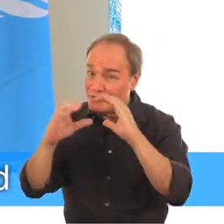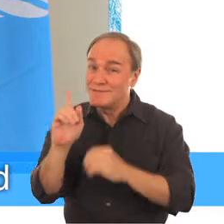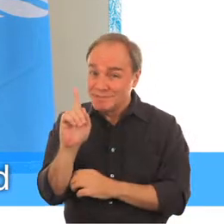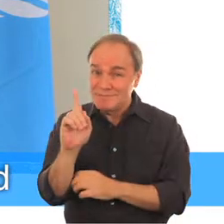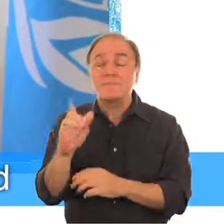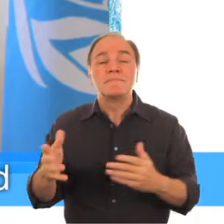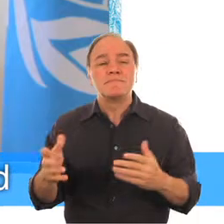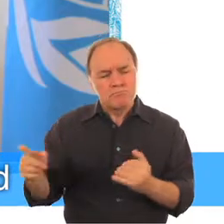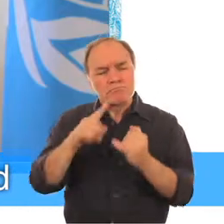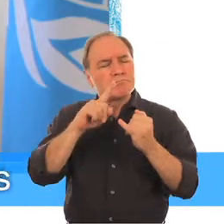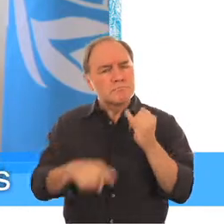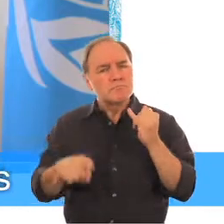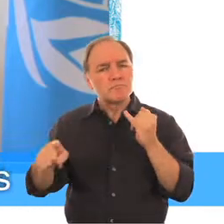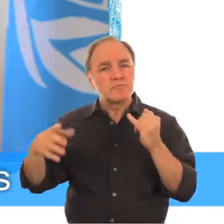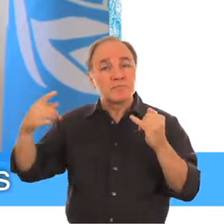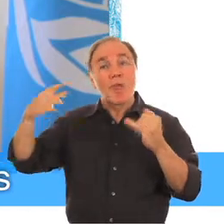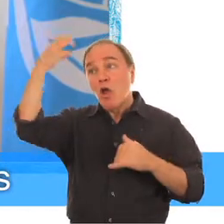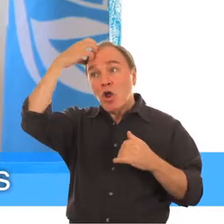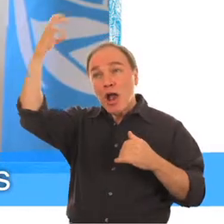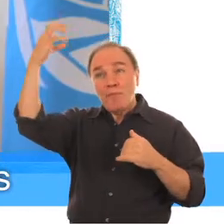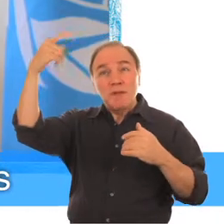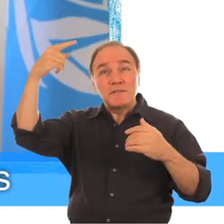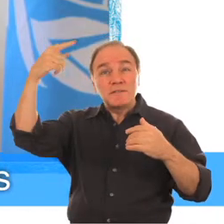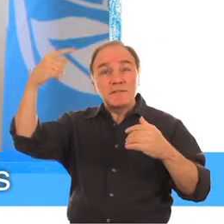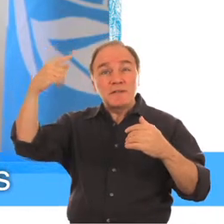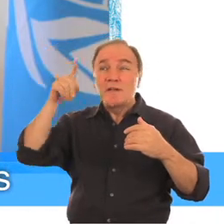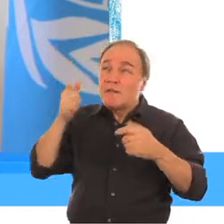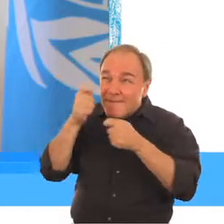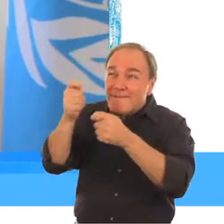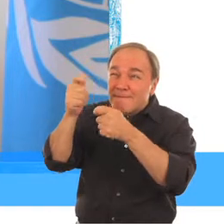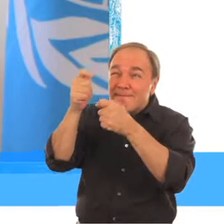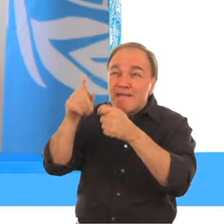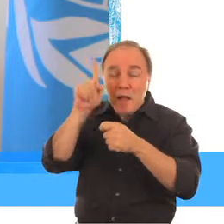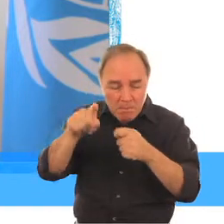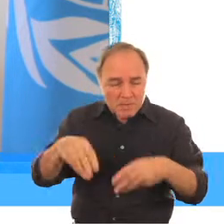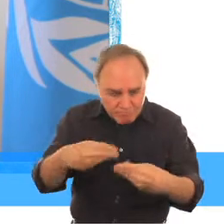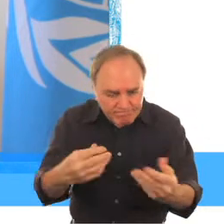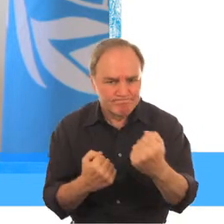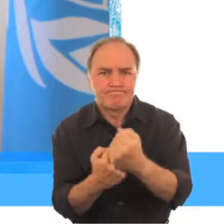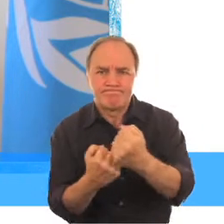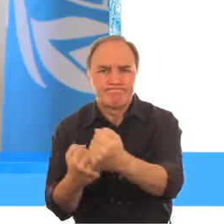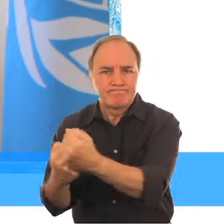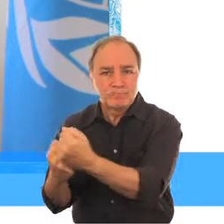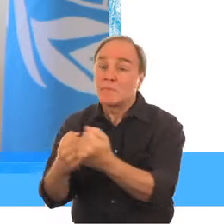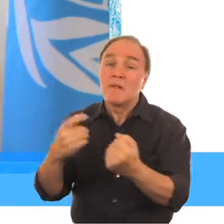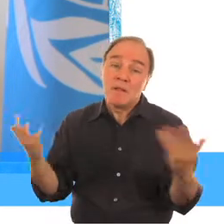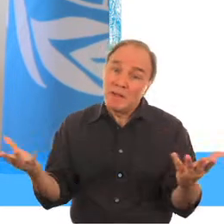son necesarias una clara voluntad política y la asignación de recursos suficientes para incorporar la perspectiva de la discapacidad